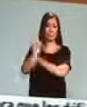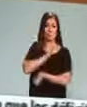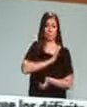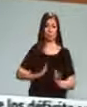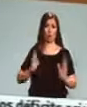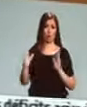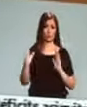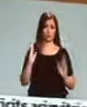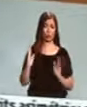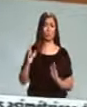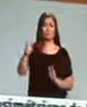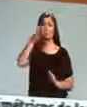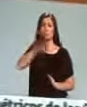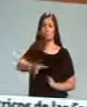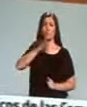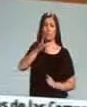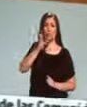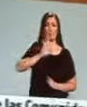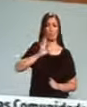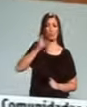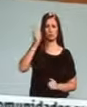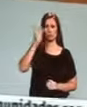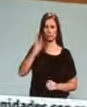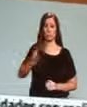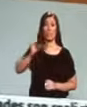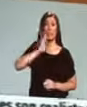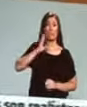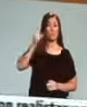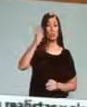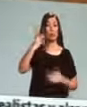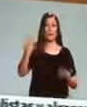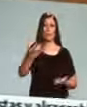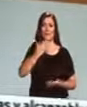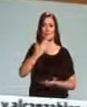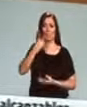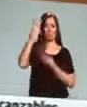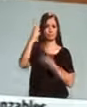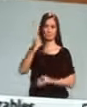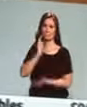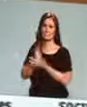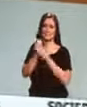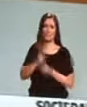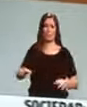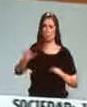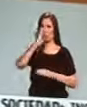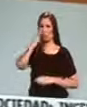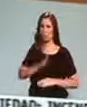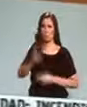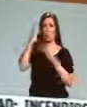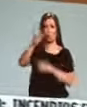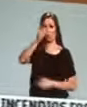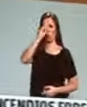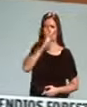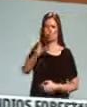provisional, imputado por diversos delitos entre los cuales se encuentra la evasión de unos capitales ocultados a la hacienda